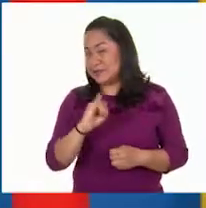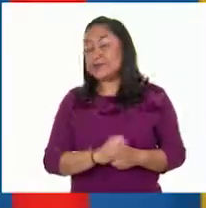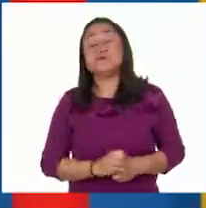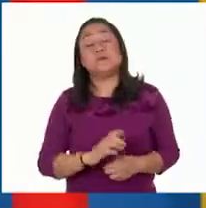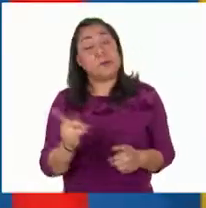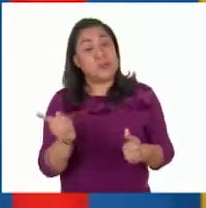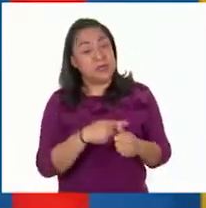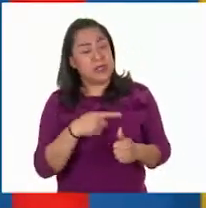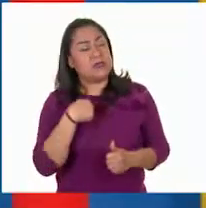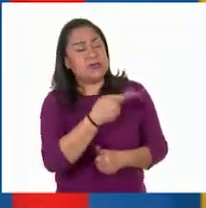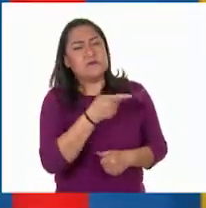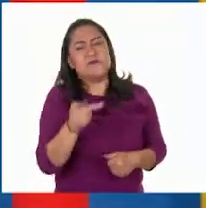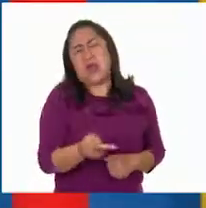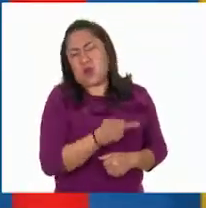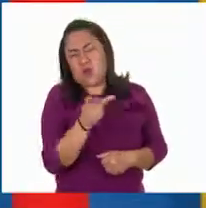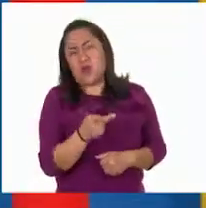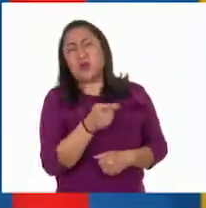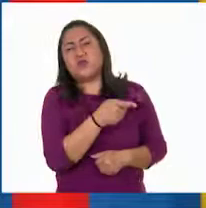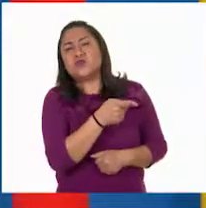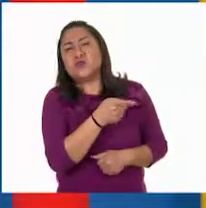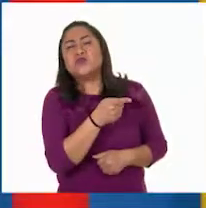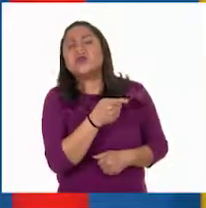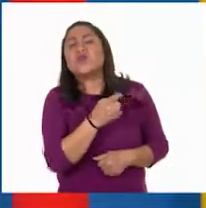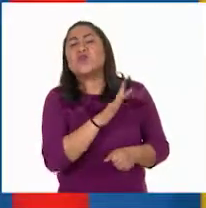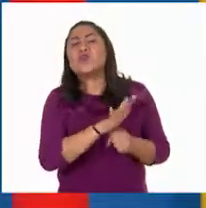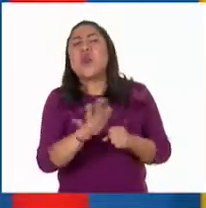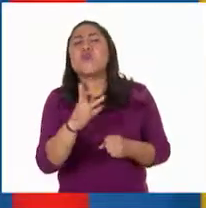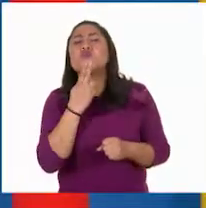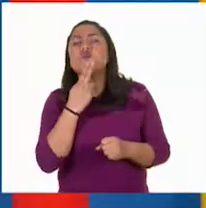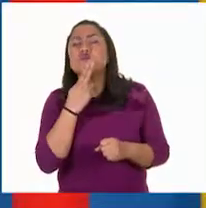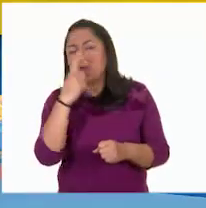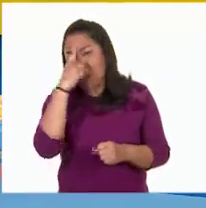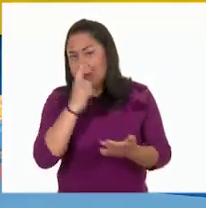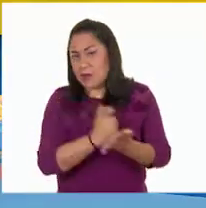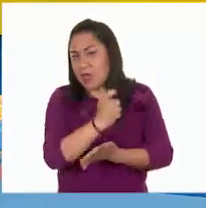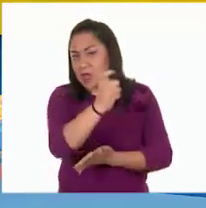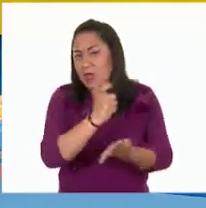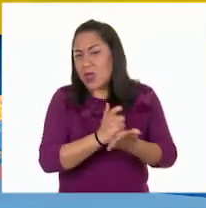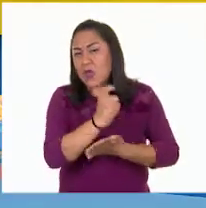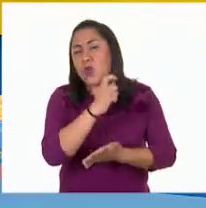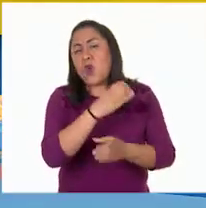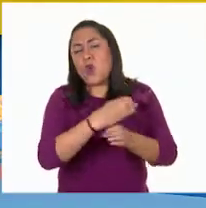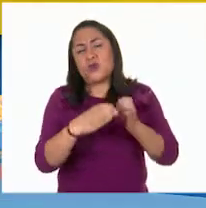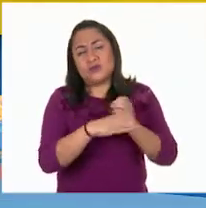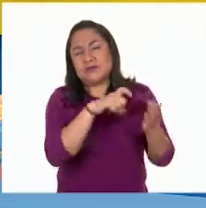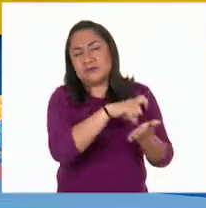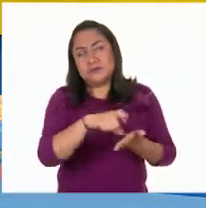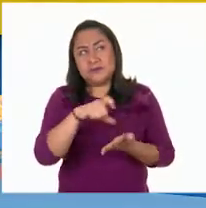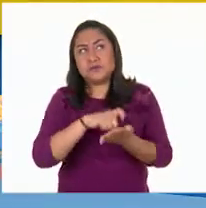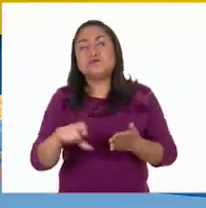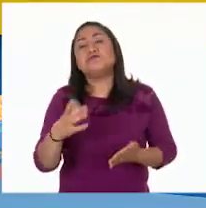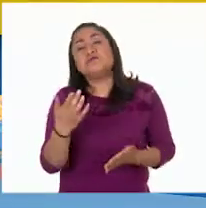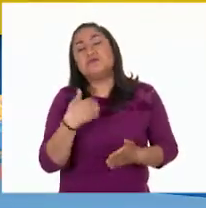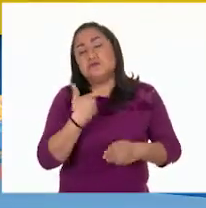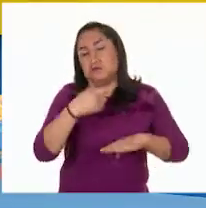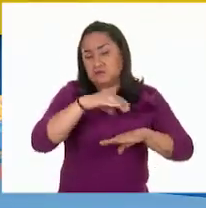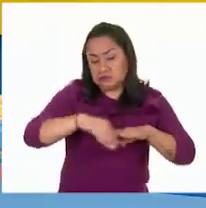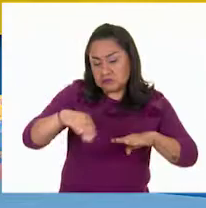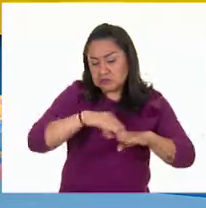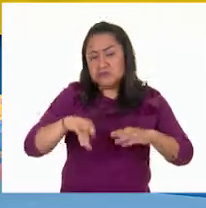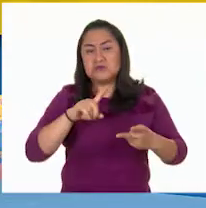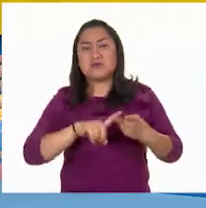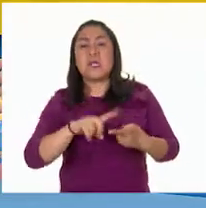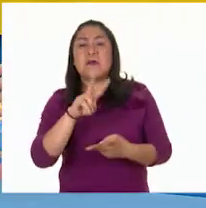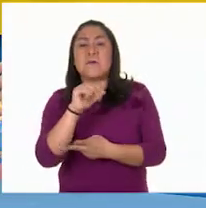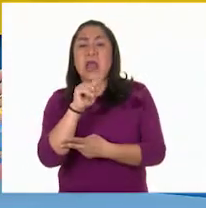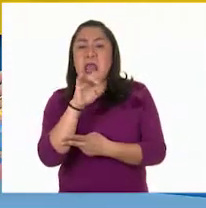preguntarte, ¿qué usas para pagar los artículos que compras? Bueno, uso efectivo, vales de despensa y